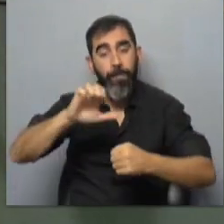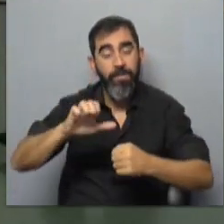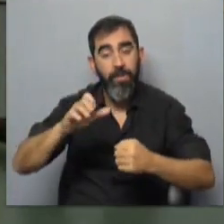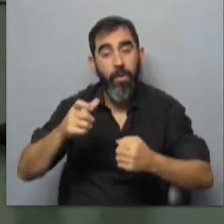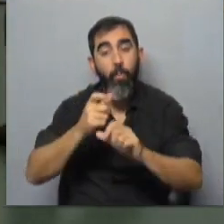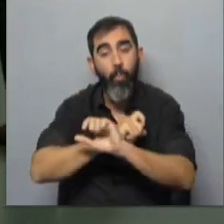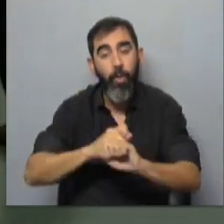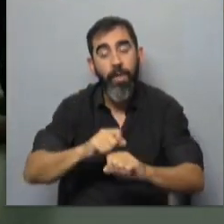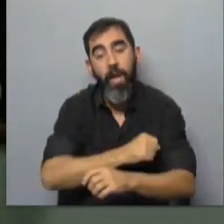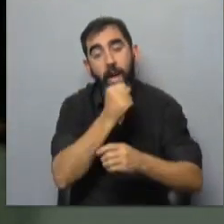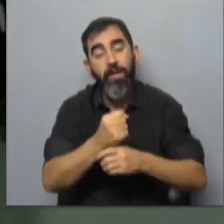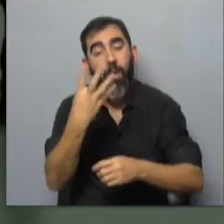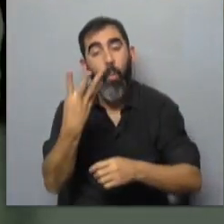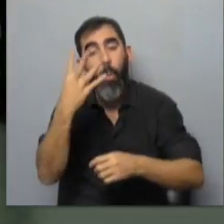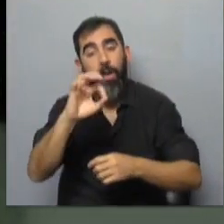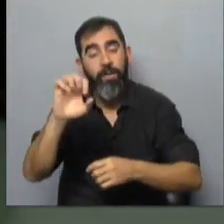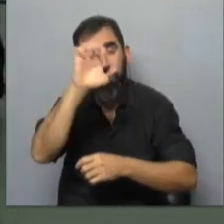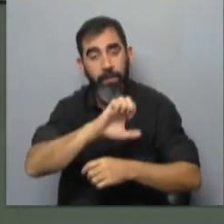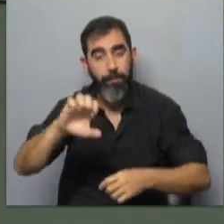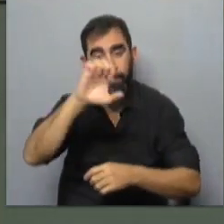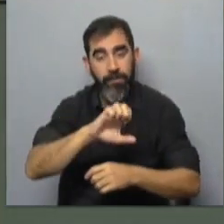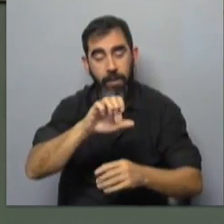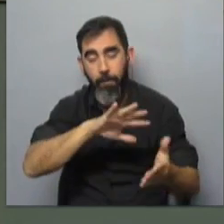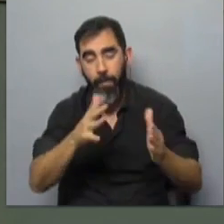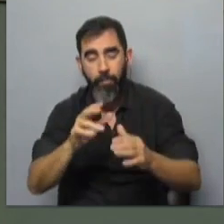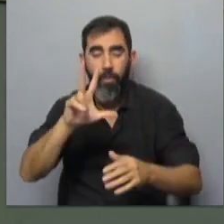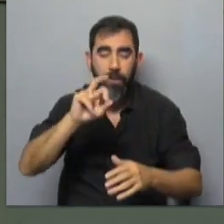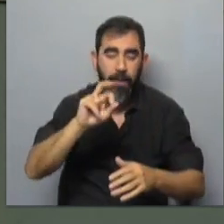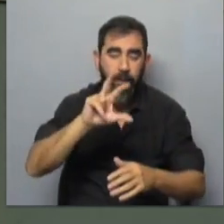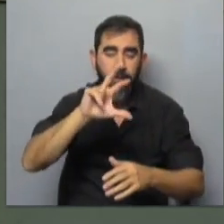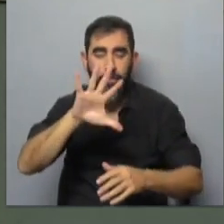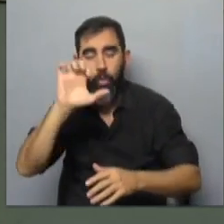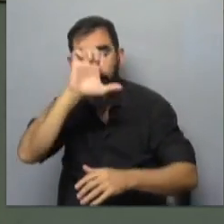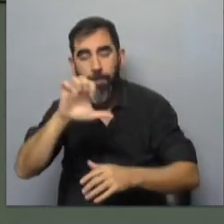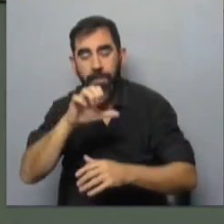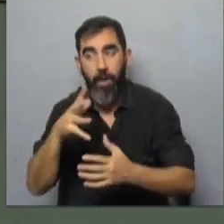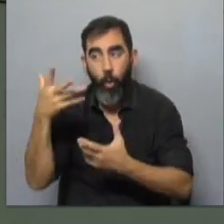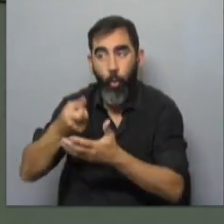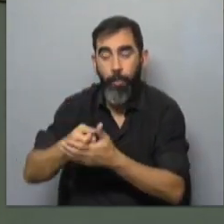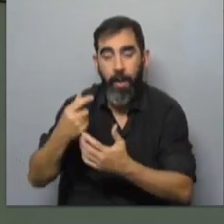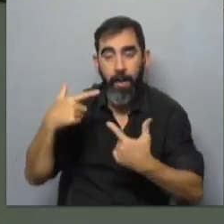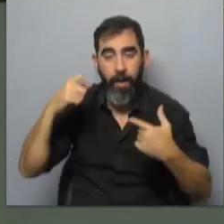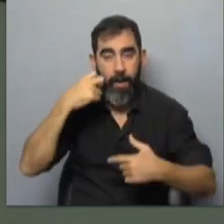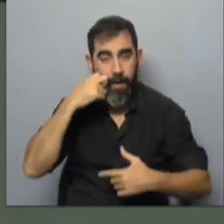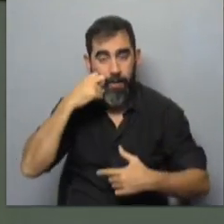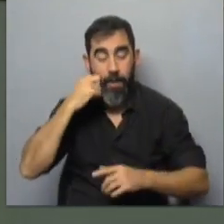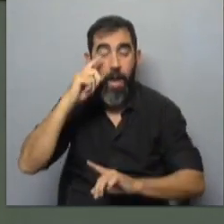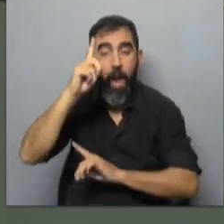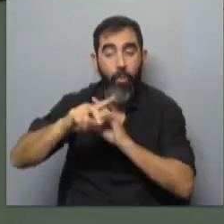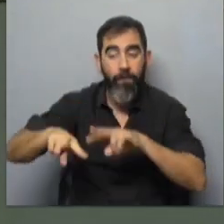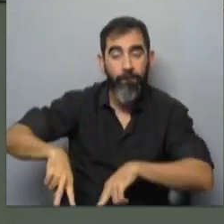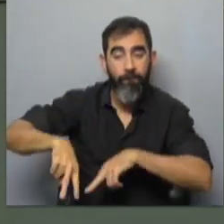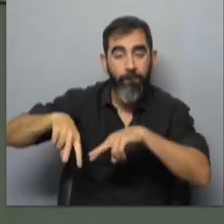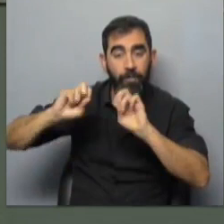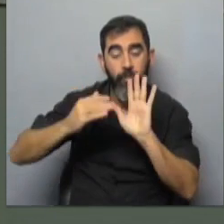importar que pueden llegar hasta 40. Según el ministro, vamos a andar en el entorno de 30, 35 empresas que importen la carne. Según algunos estudios y